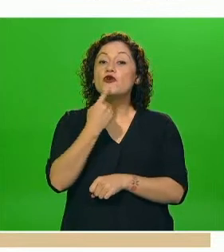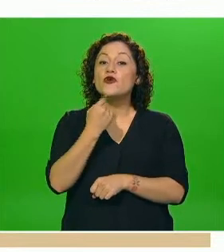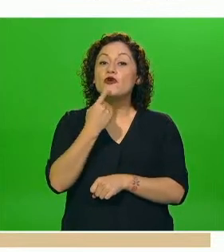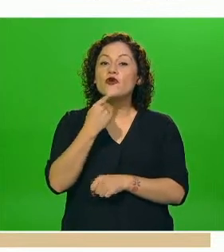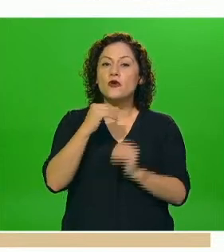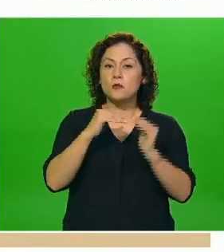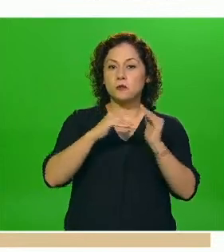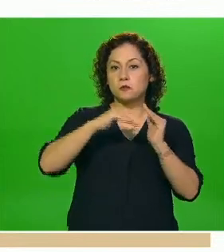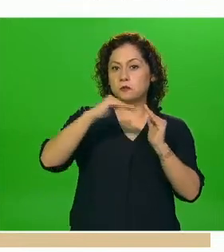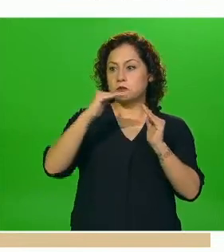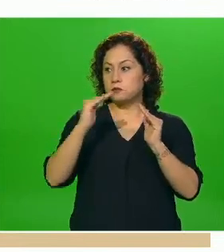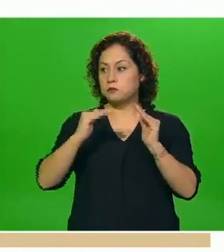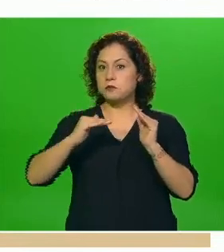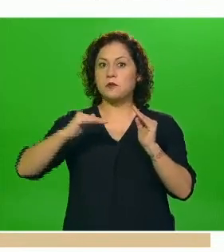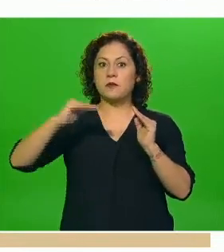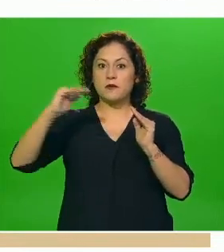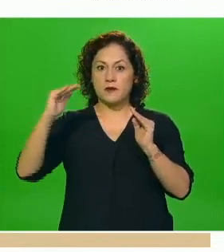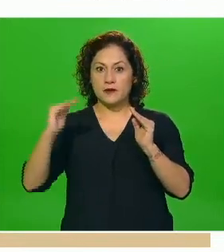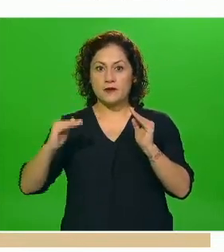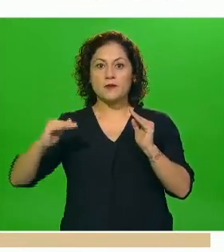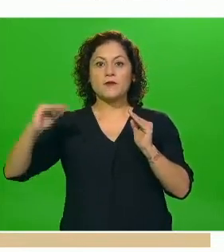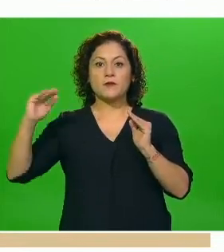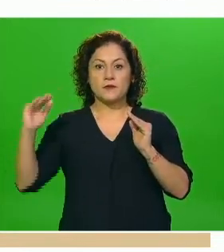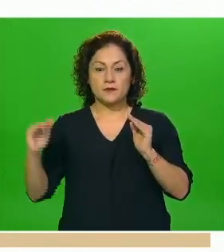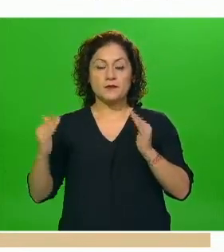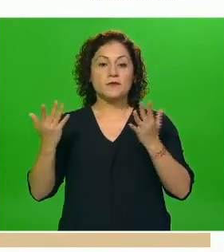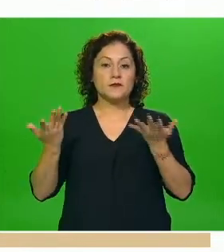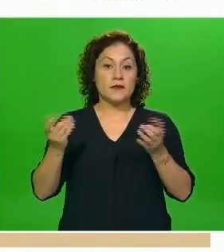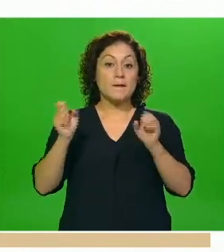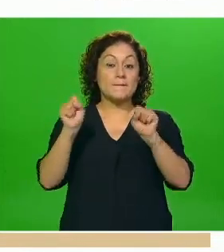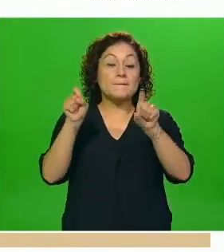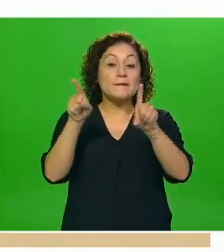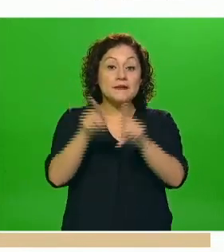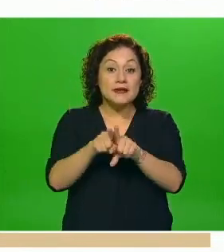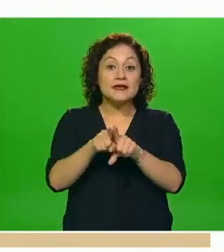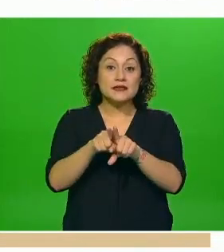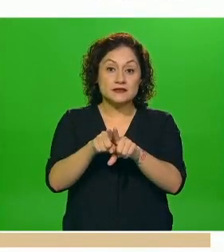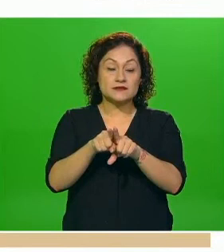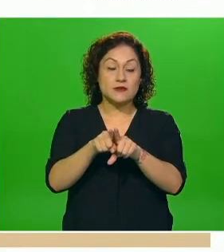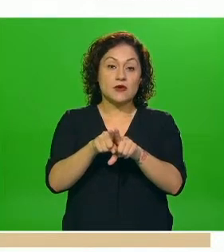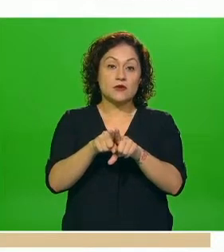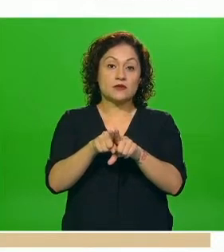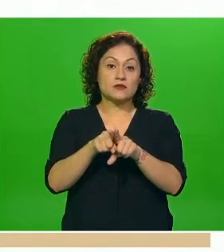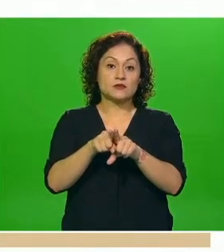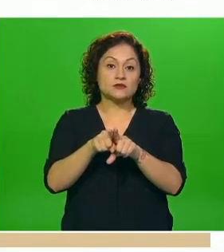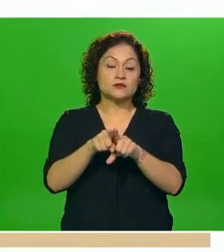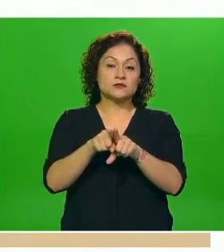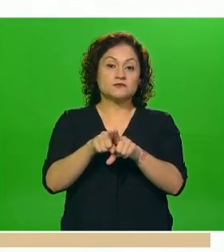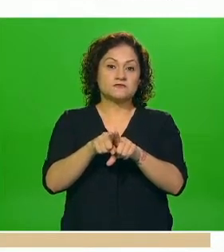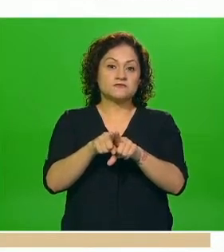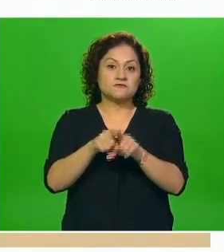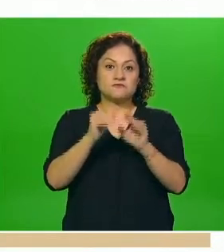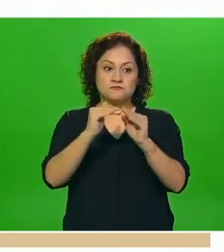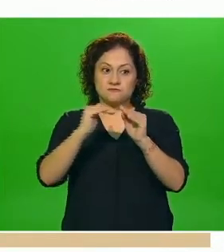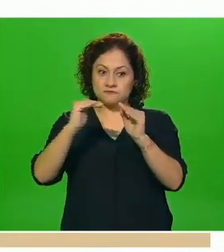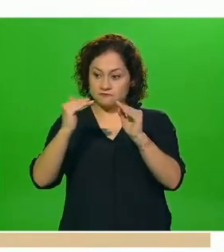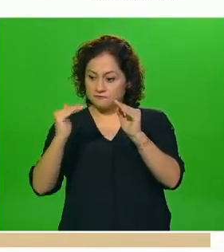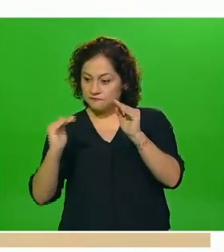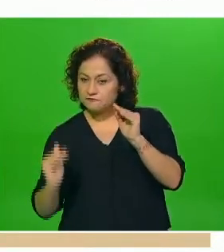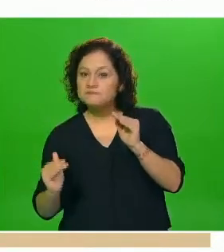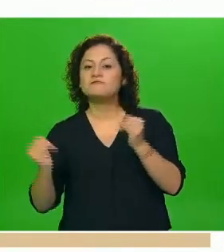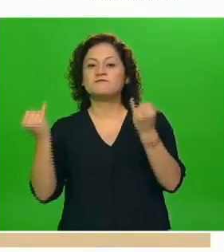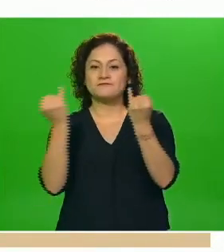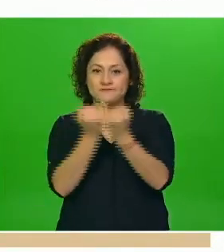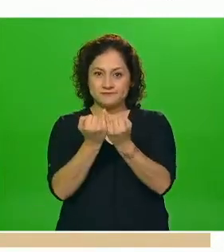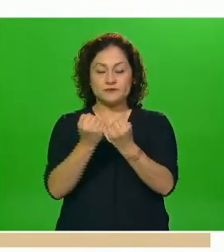comportando también conforme al mismo seguimiento de esta de esta curva y finalmente tenemos